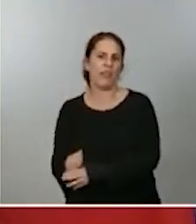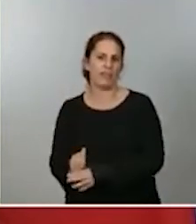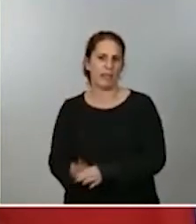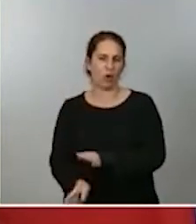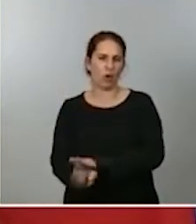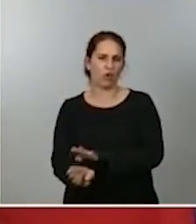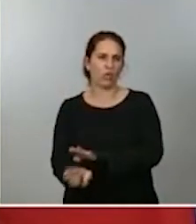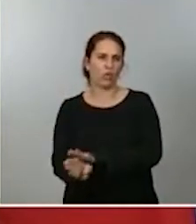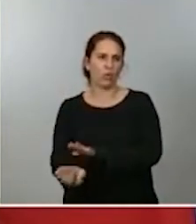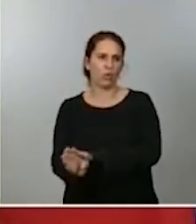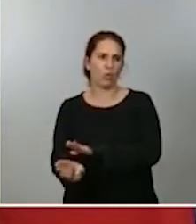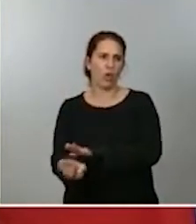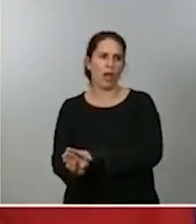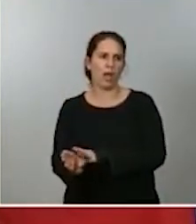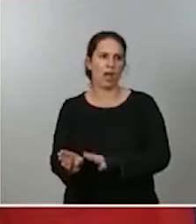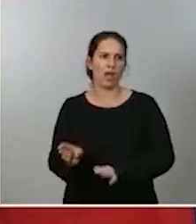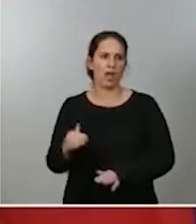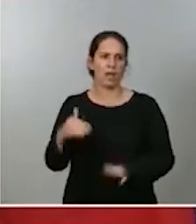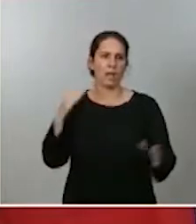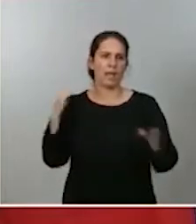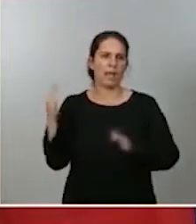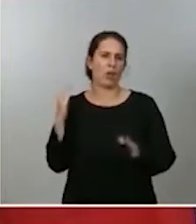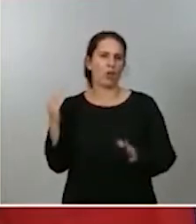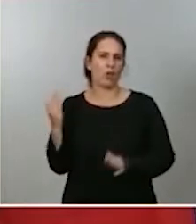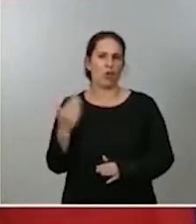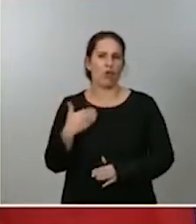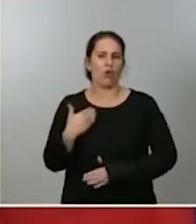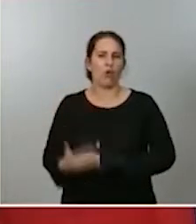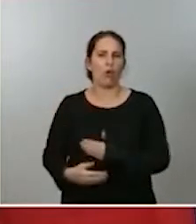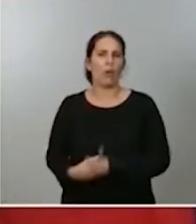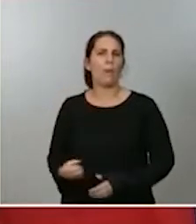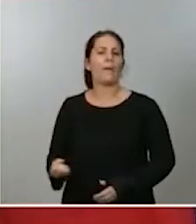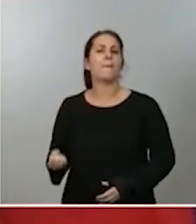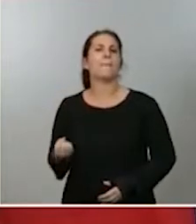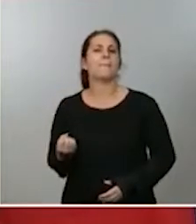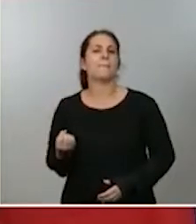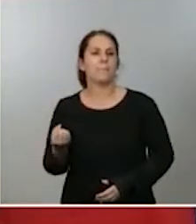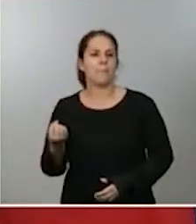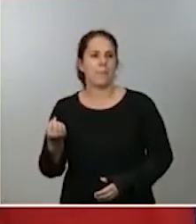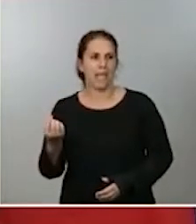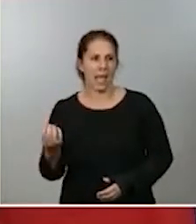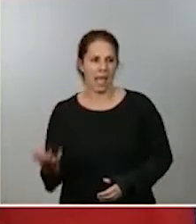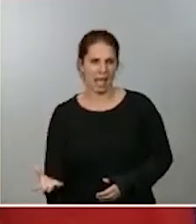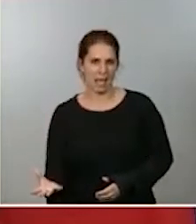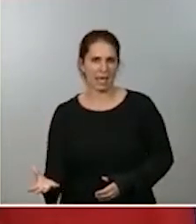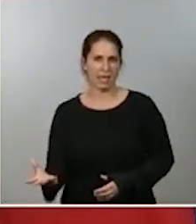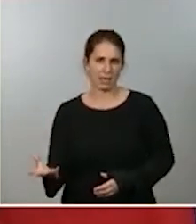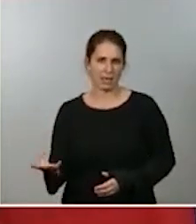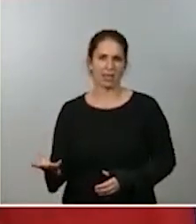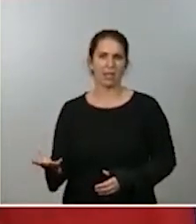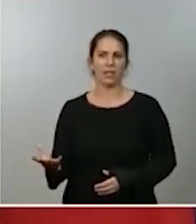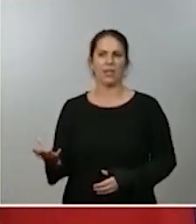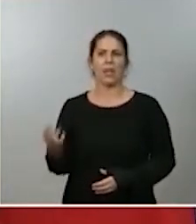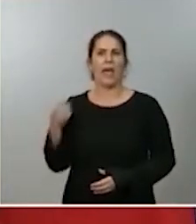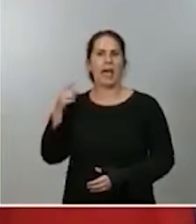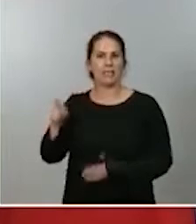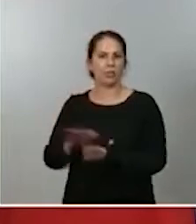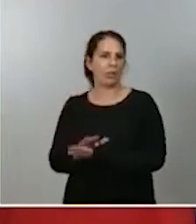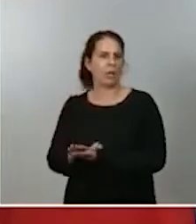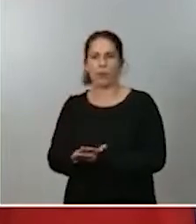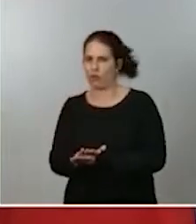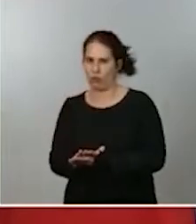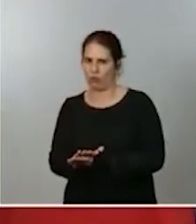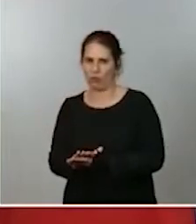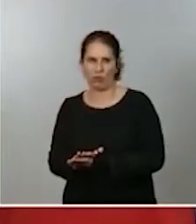durante este periodo seguir digamos manteniéndose durante este periodo nos estamos refiriendo al banderillero a